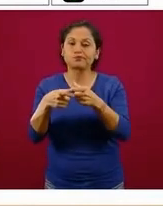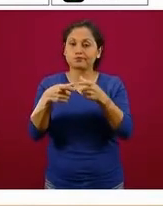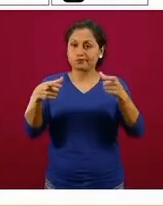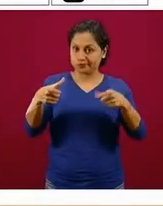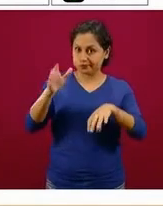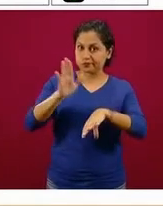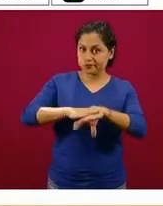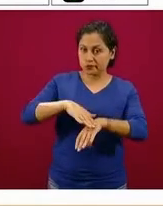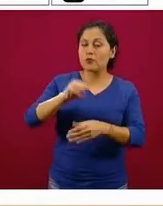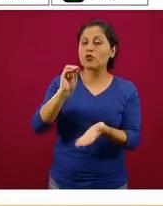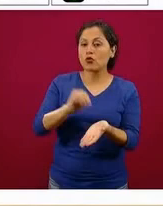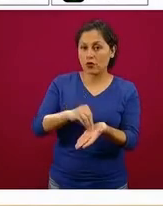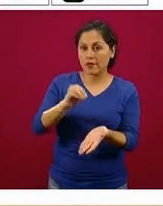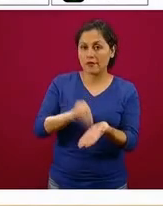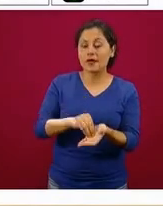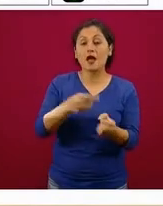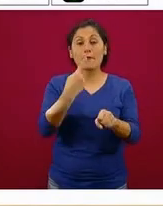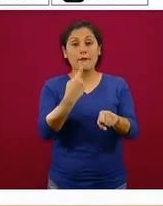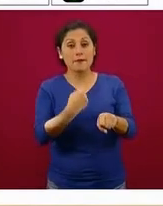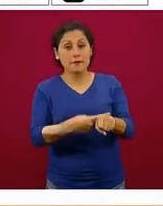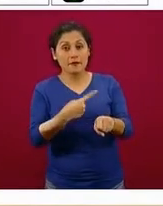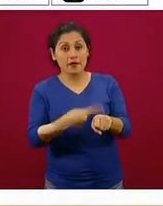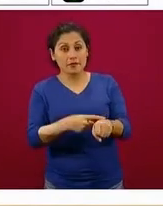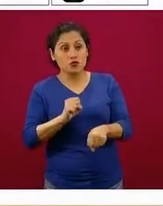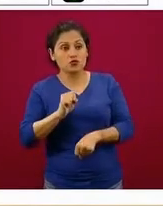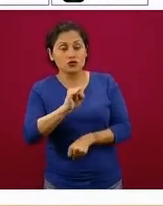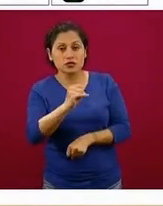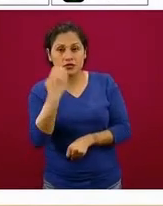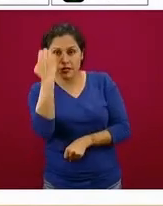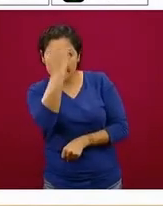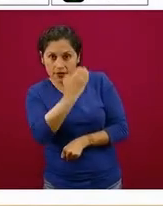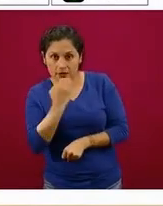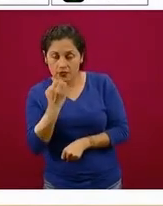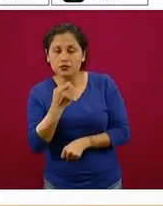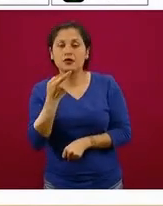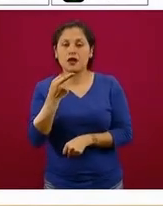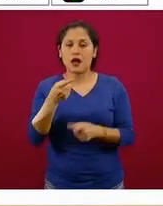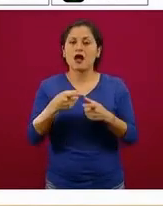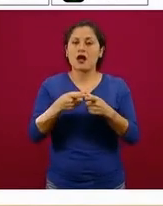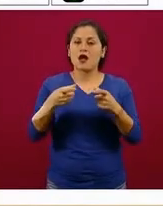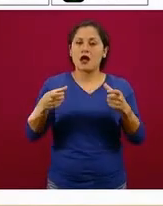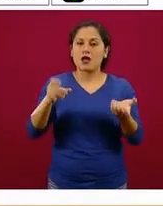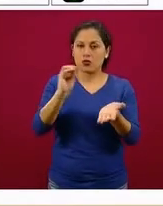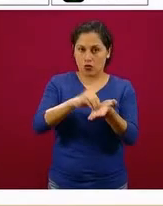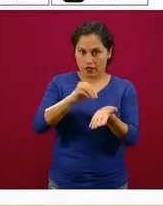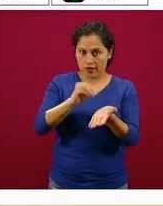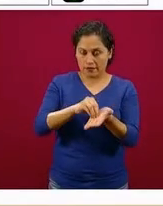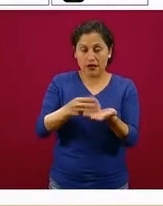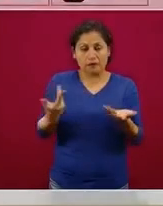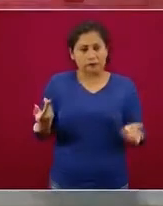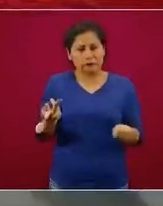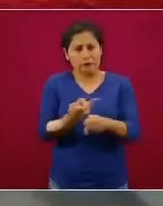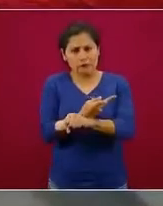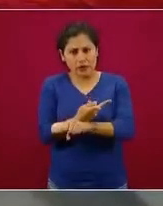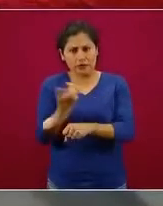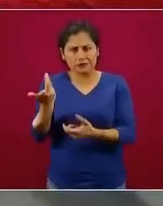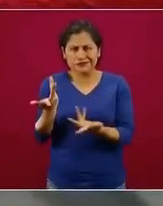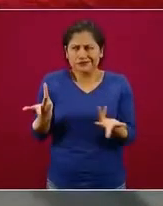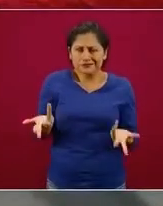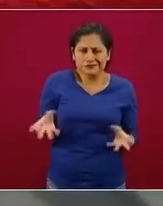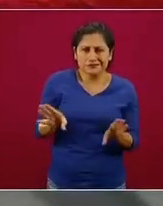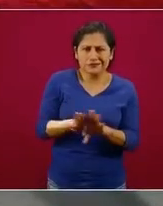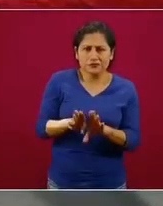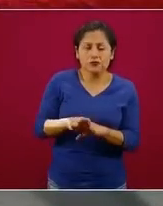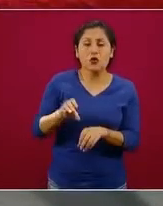porcentaje de personas que son positivas al virus SARS-CoV-2. Cuando ocurre una situación así, la recomendación es